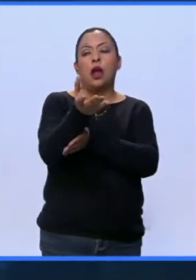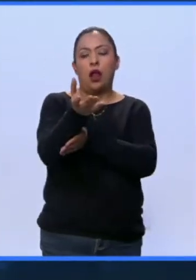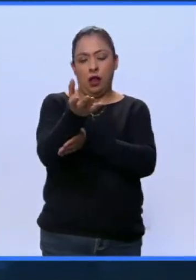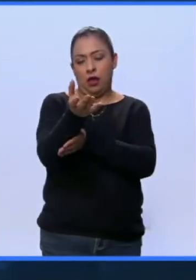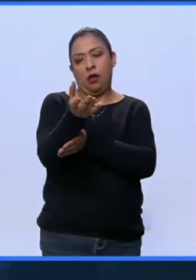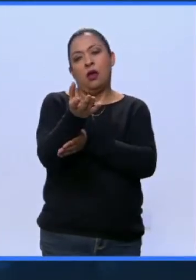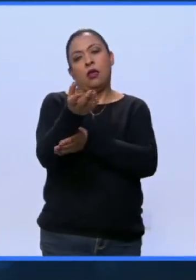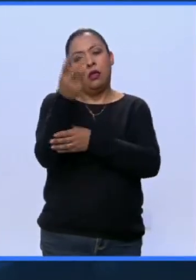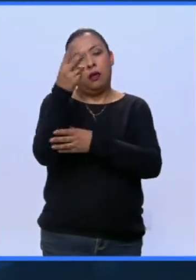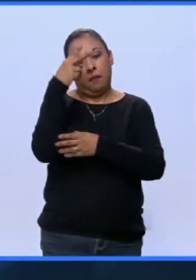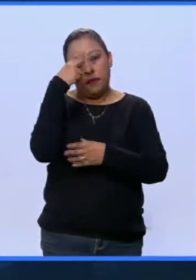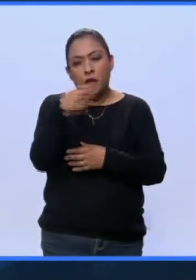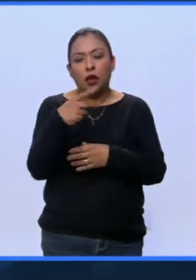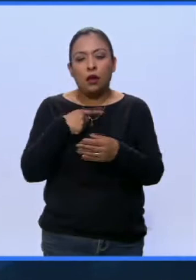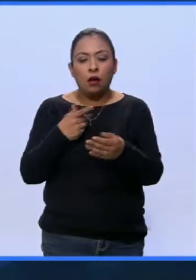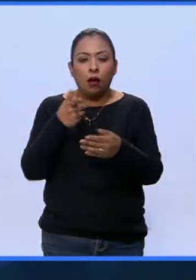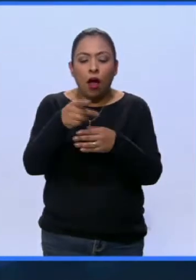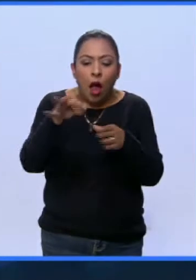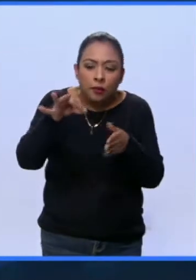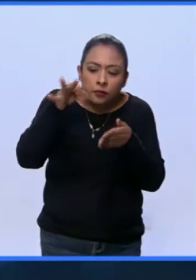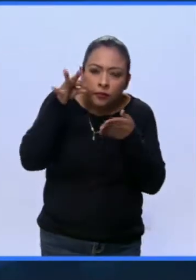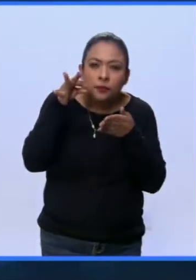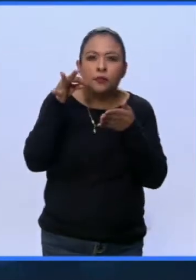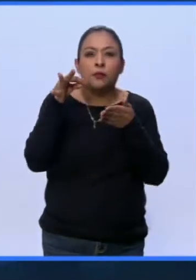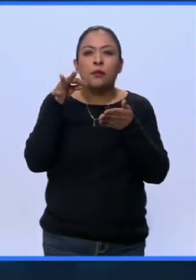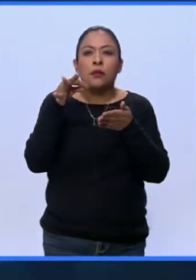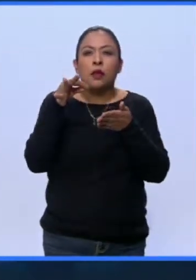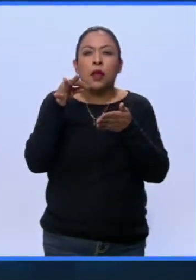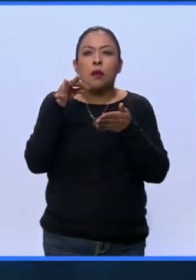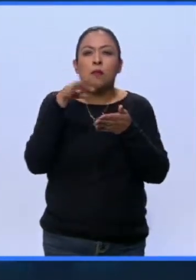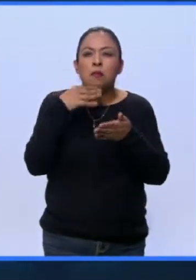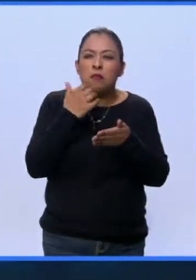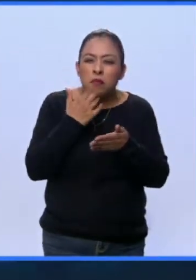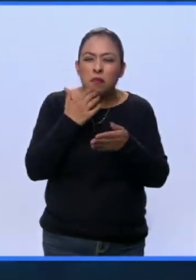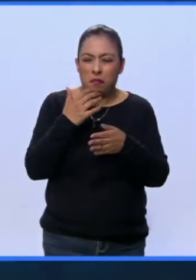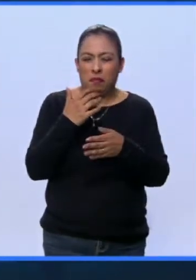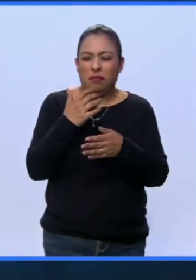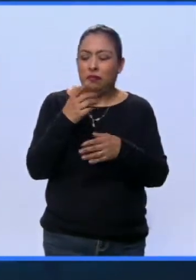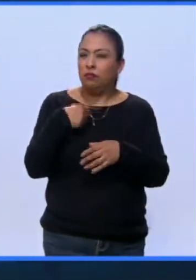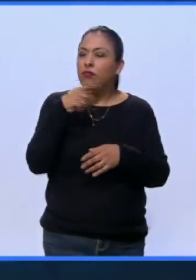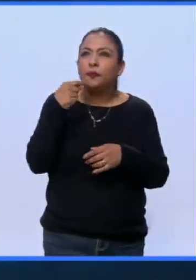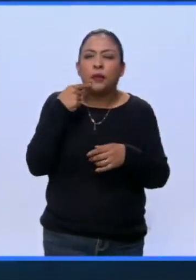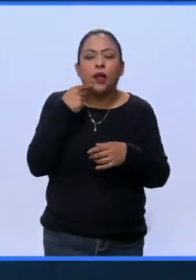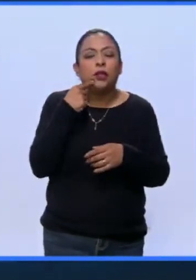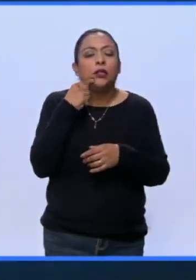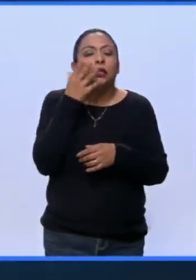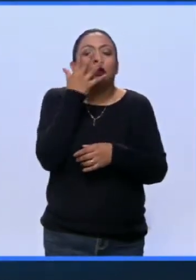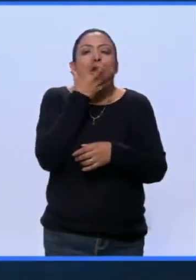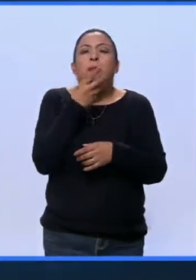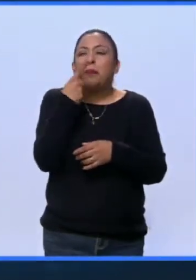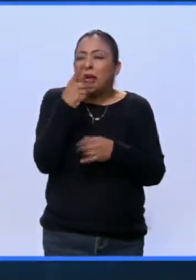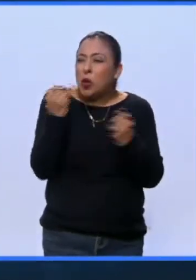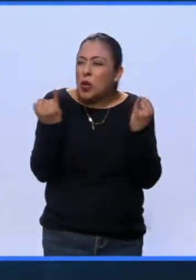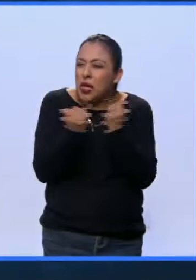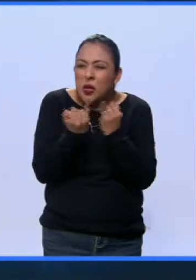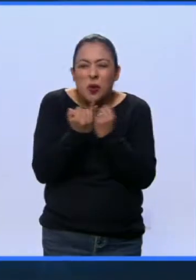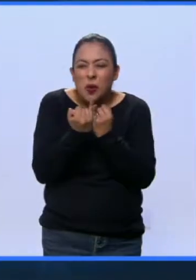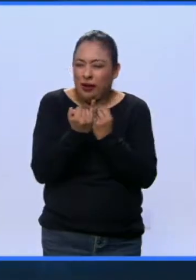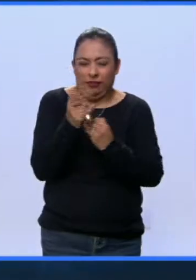México, encontrarte con un taco, con un pozole, siempre es un paraíso. Pero no sabe igual, Osifan. Pues es un trabajo que se ha hecho por muchos